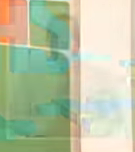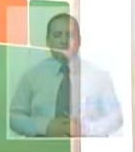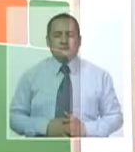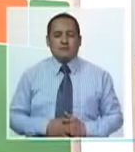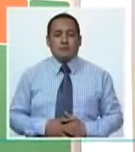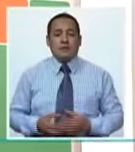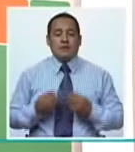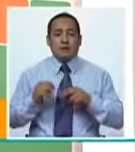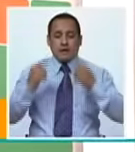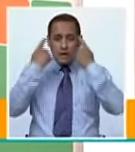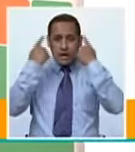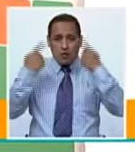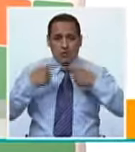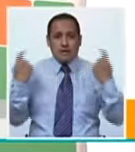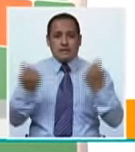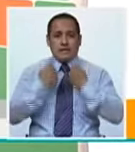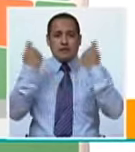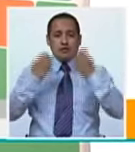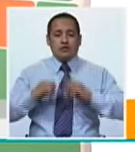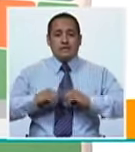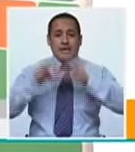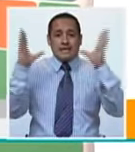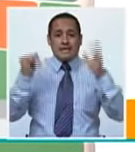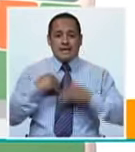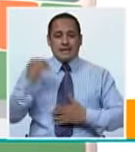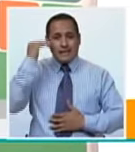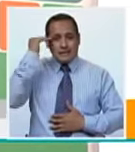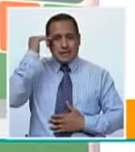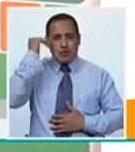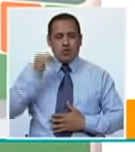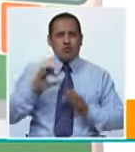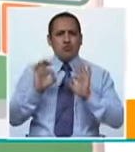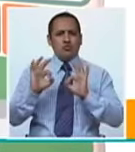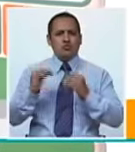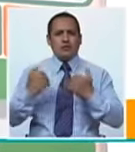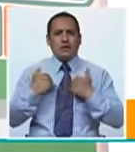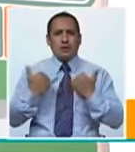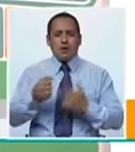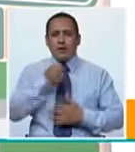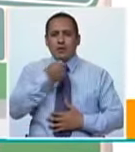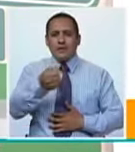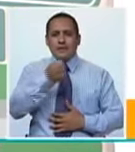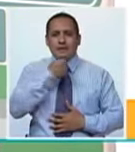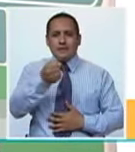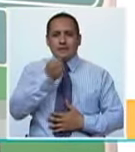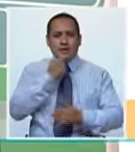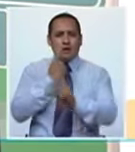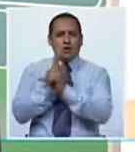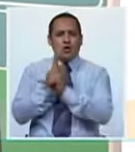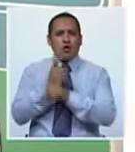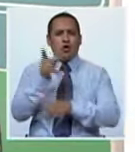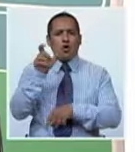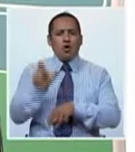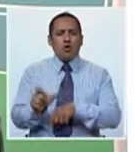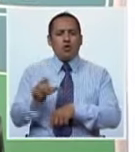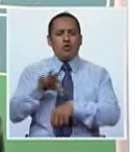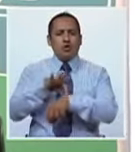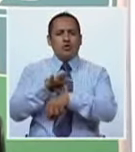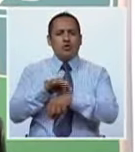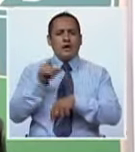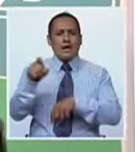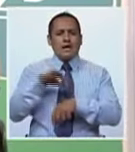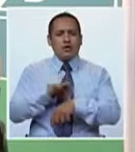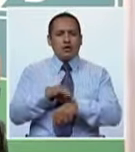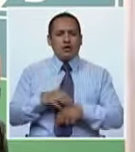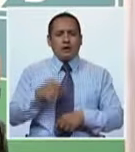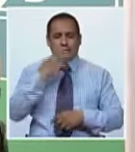Y en el marco de la celebración del día del síndrome de Down, justamente tenemos nuestra entrevista central con la doctora. es